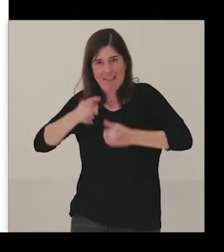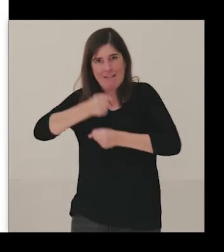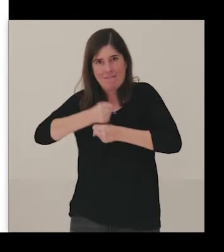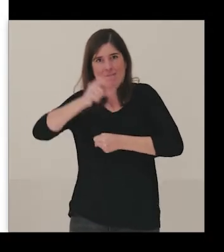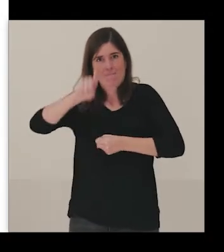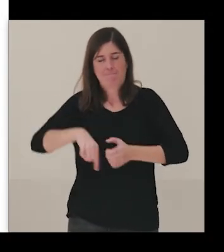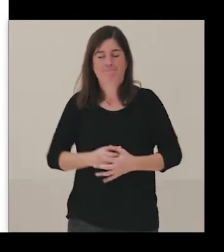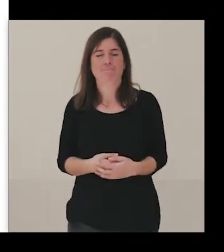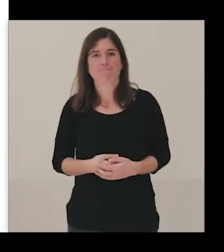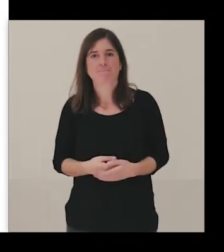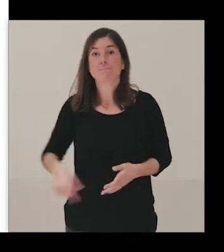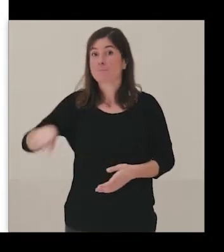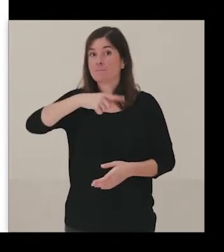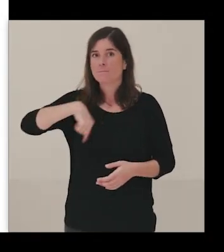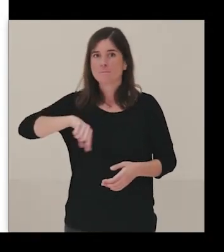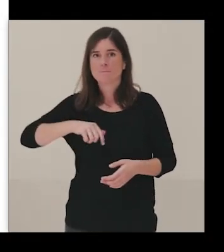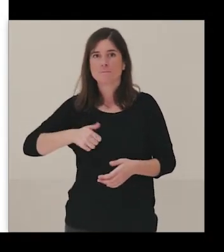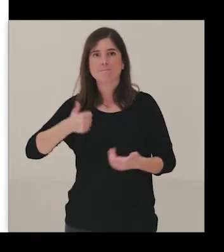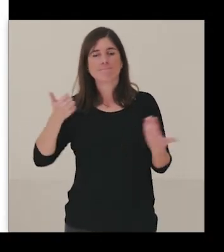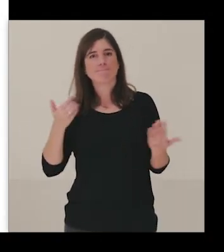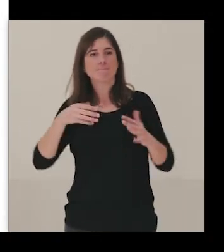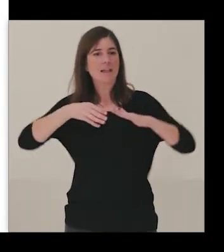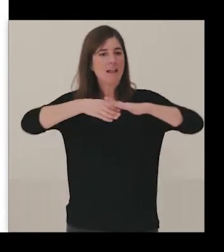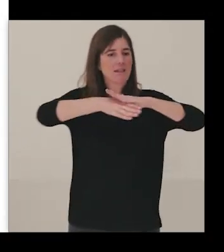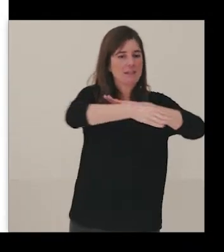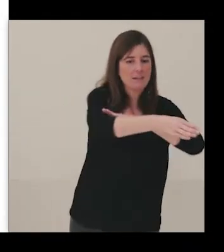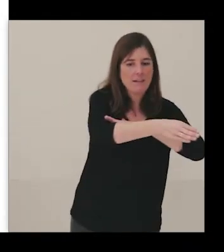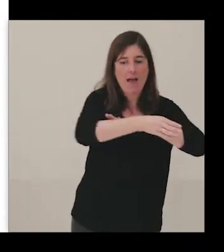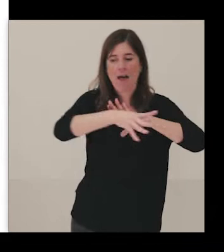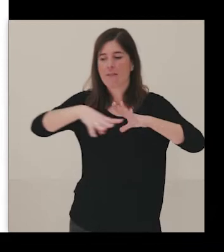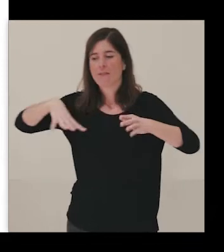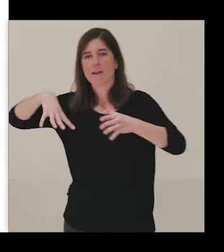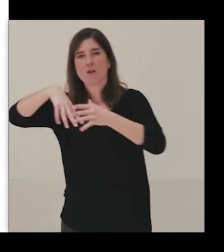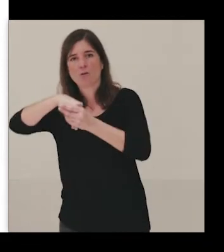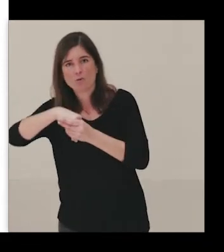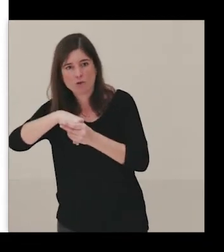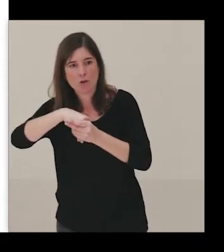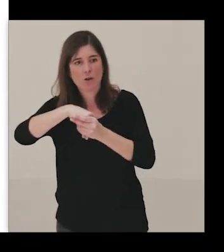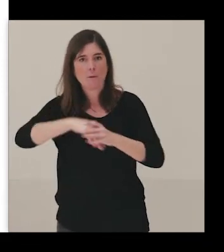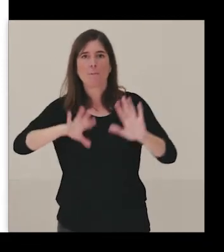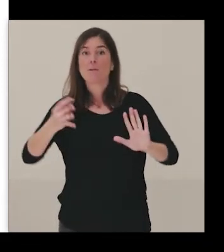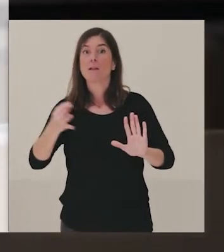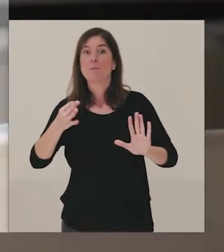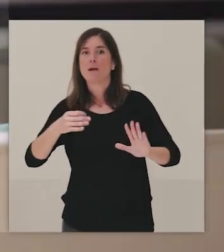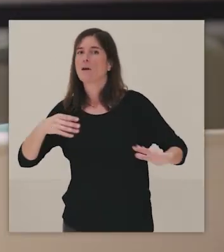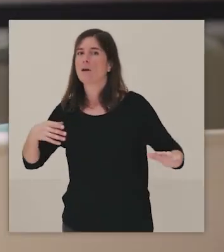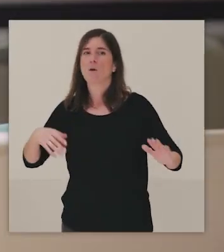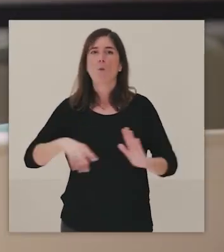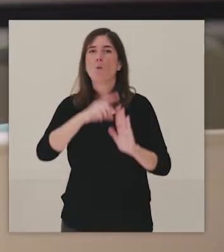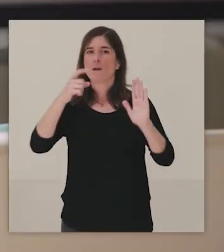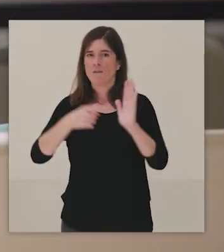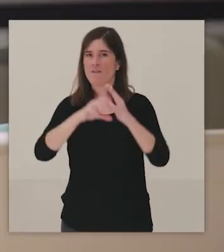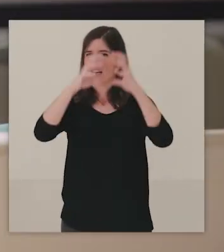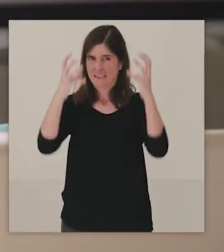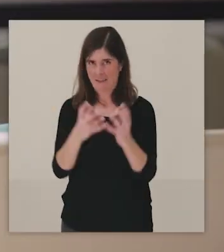Trabajamos en la idea de la accesibilidad y de la inclusión con ese foco en la accesibilidad universal, pero